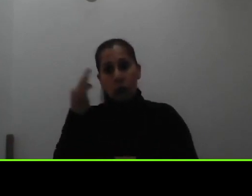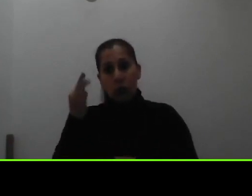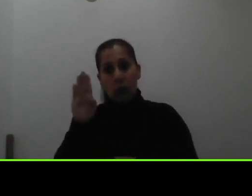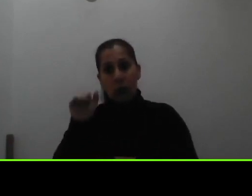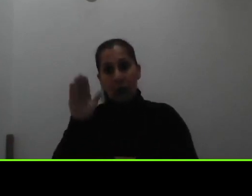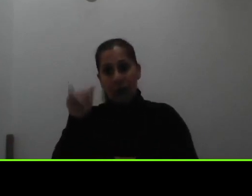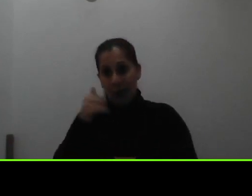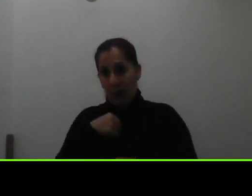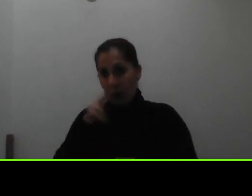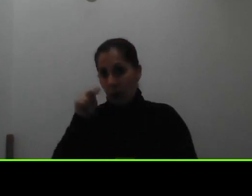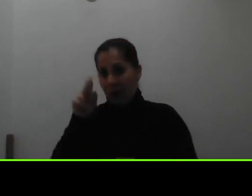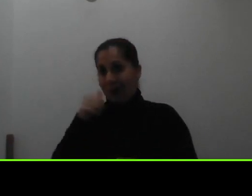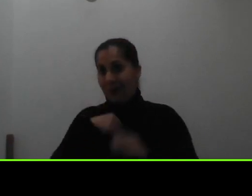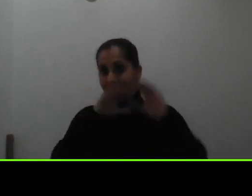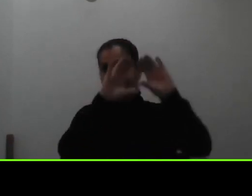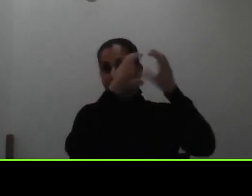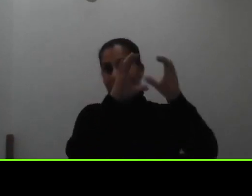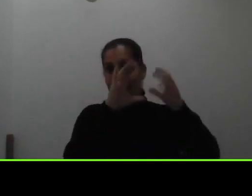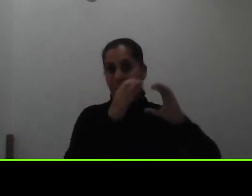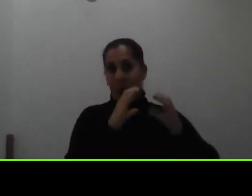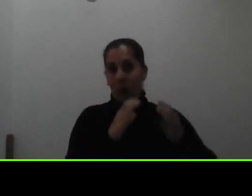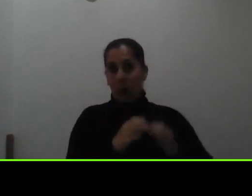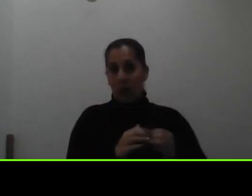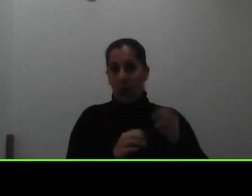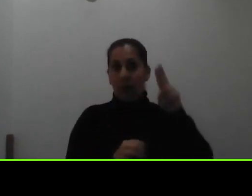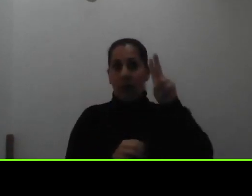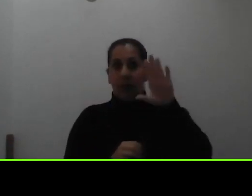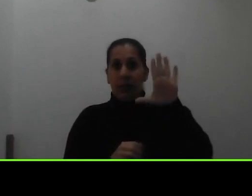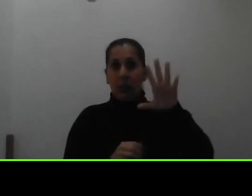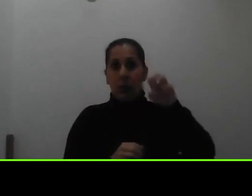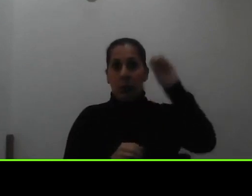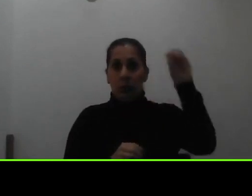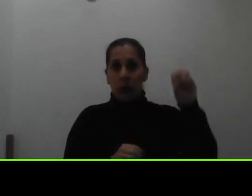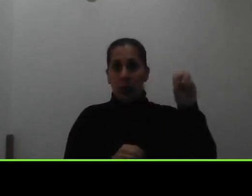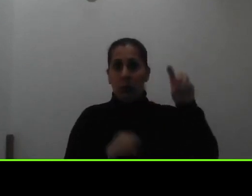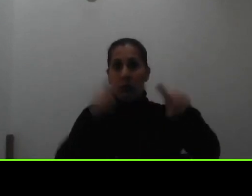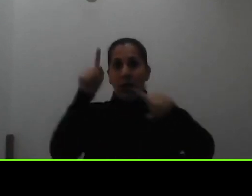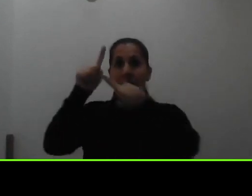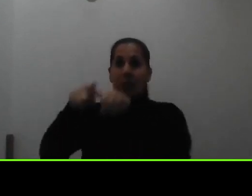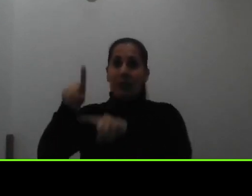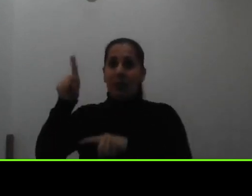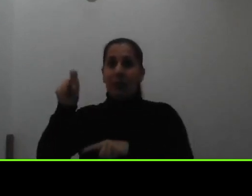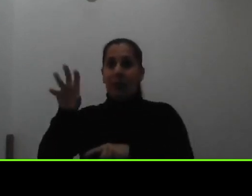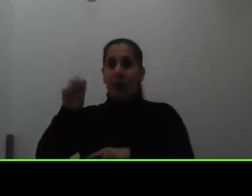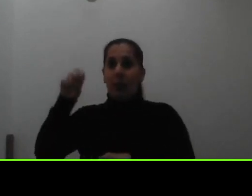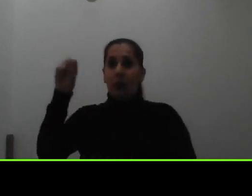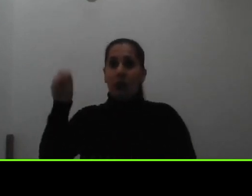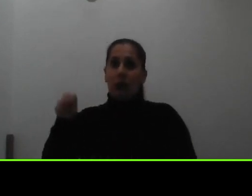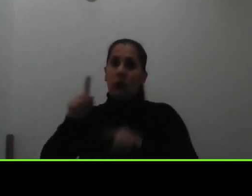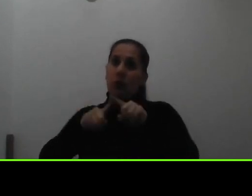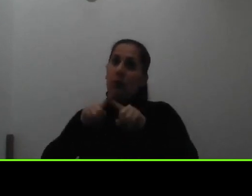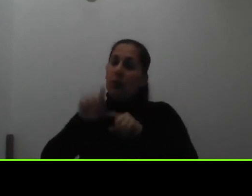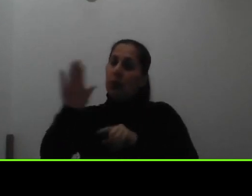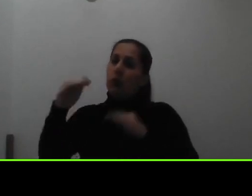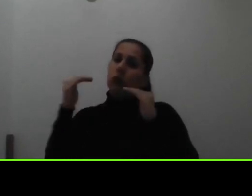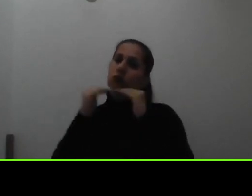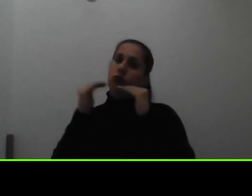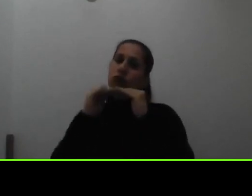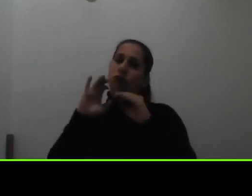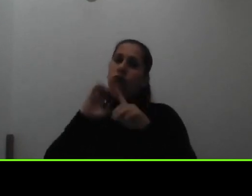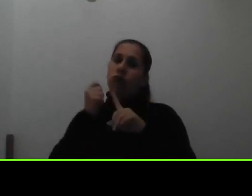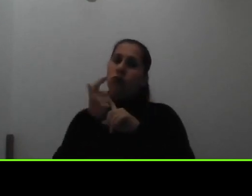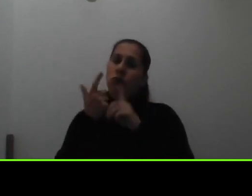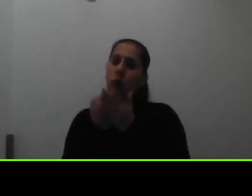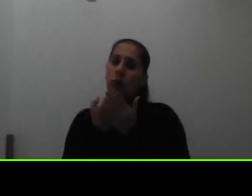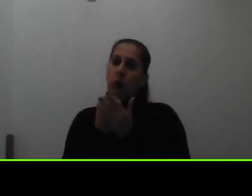tiene categorías desde el 25% hasta el 100% eso depende de la situación socioeconómica que presente la